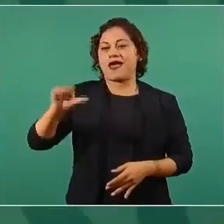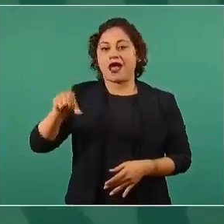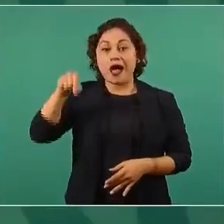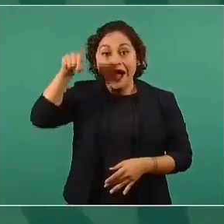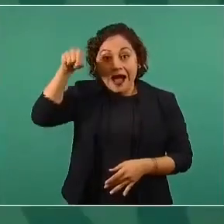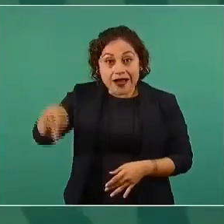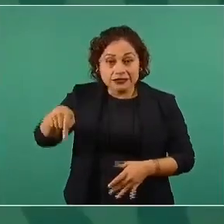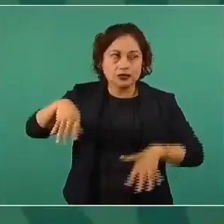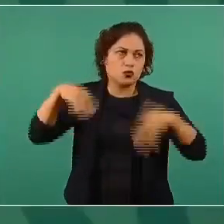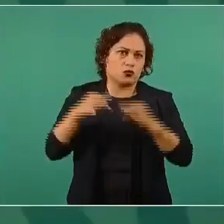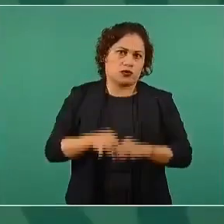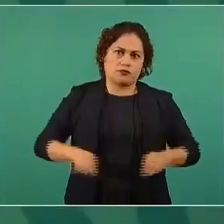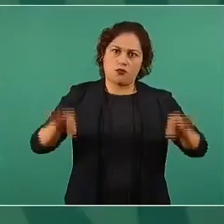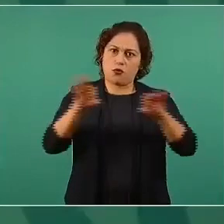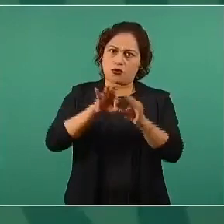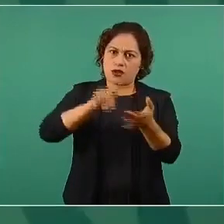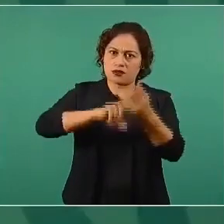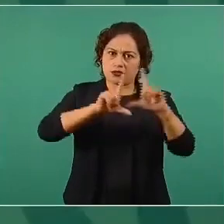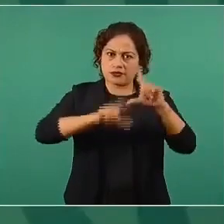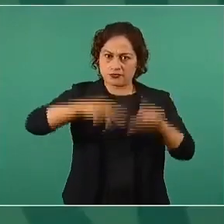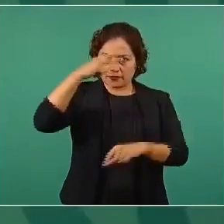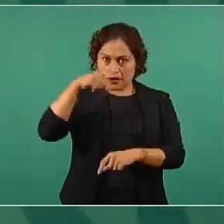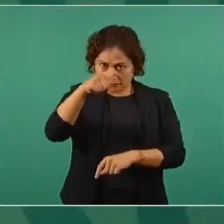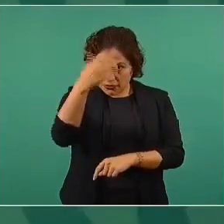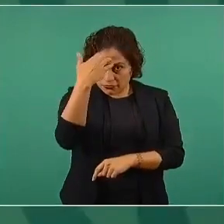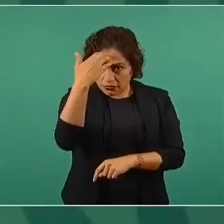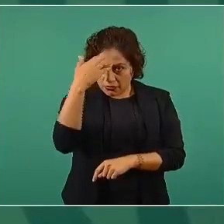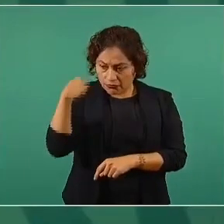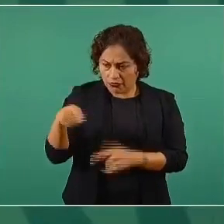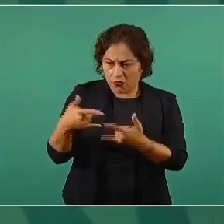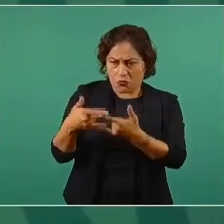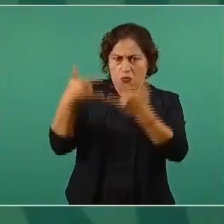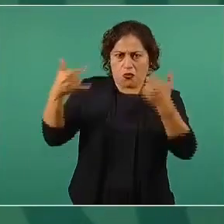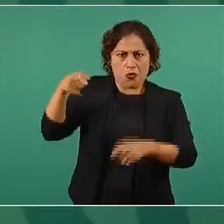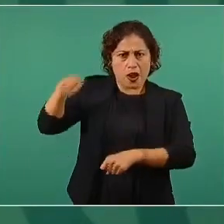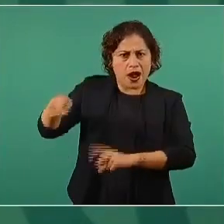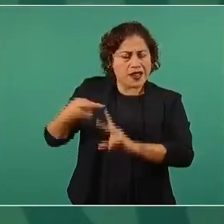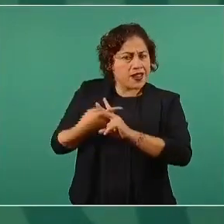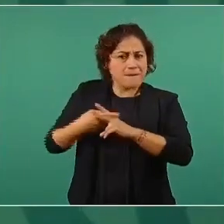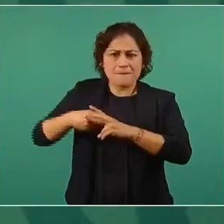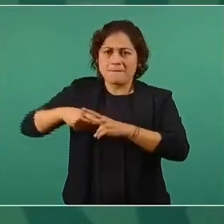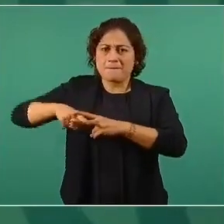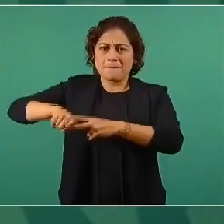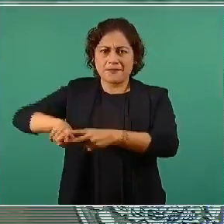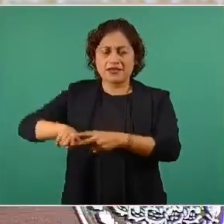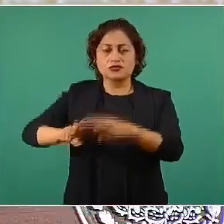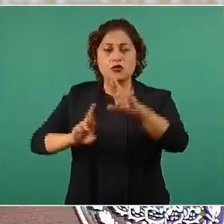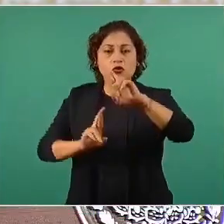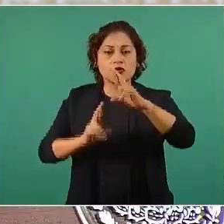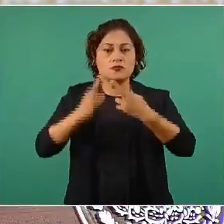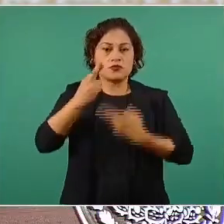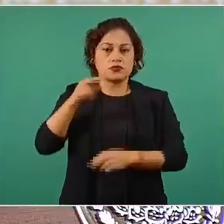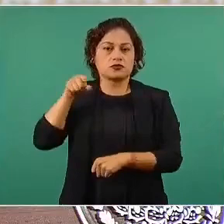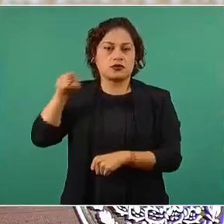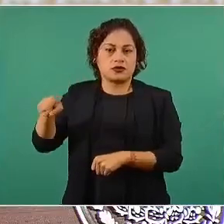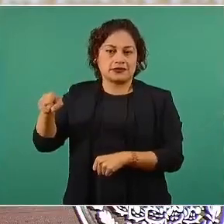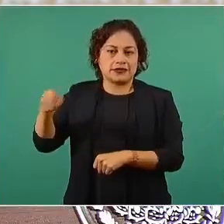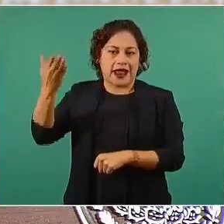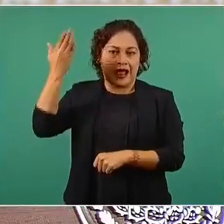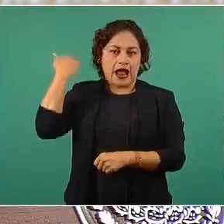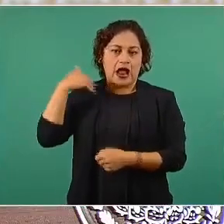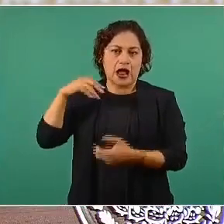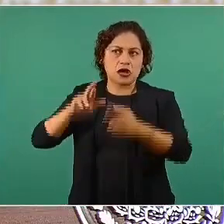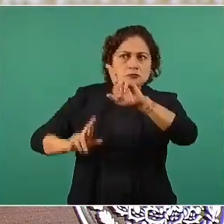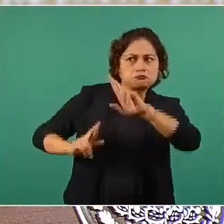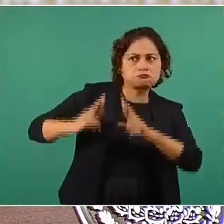historia ahí comenzó el movimiento revolucionario con la huelga histórica de 1906